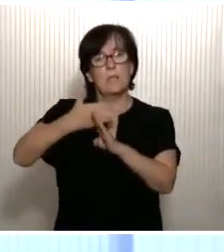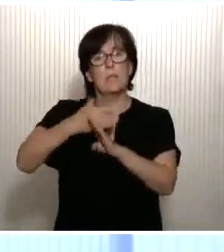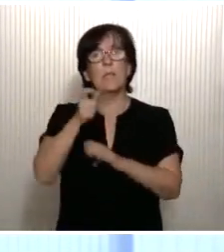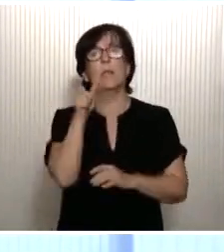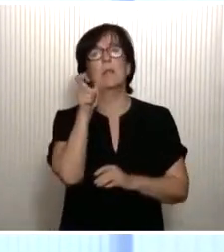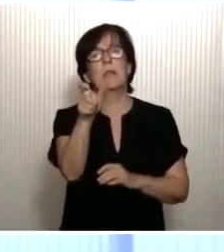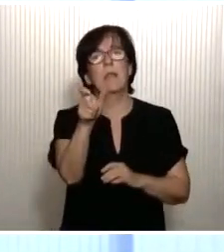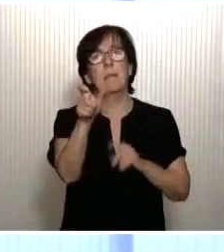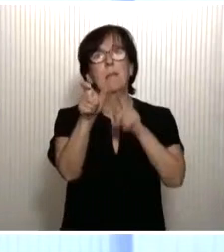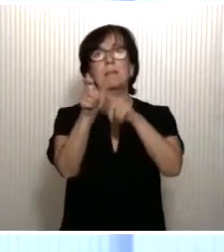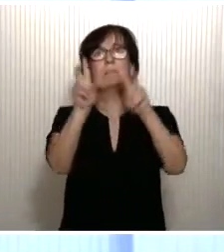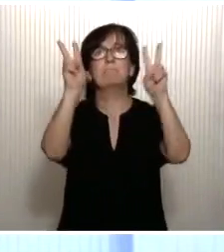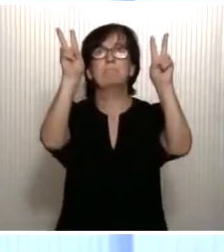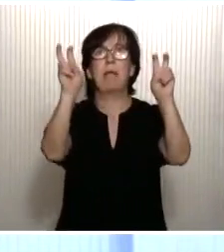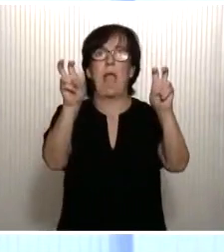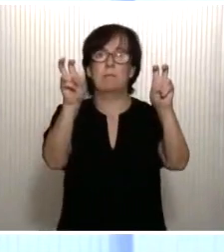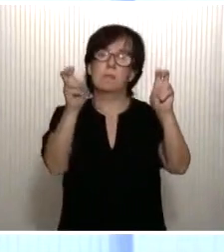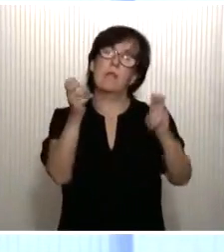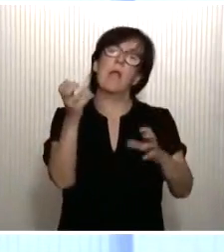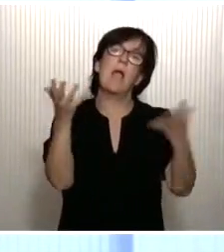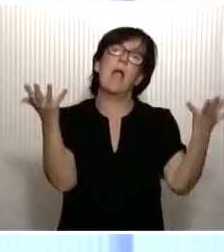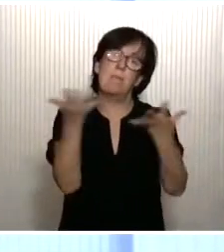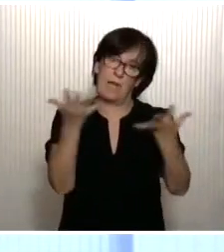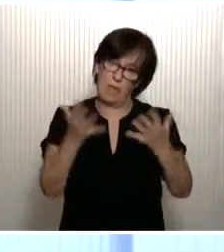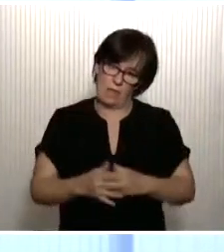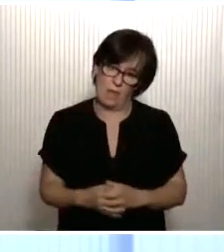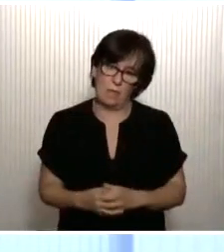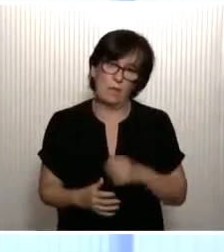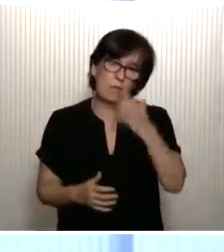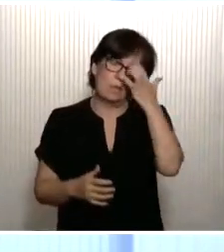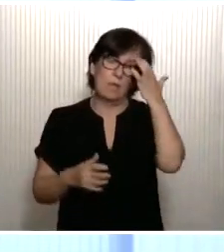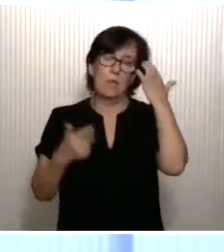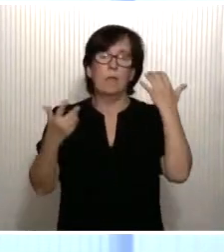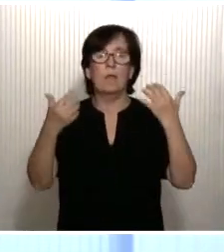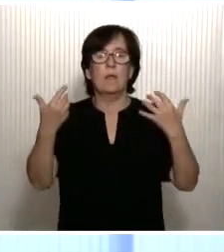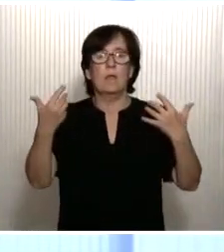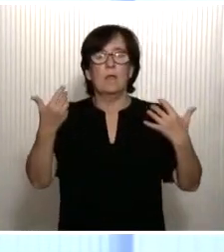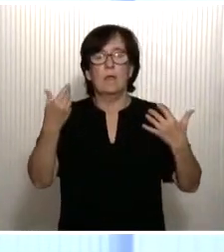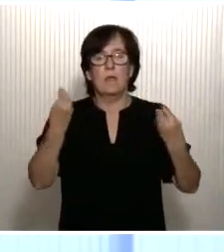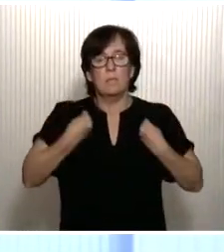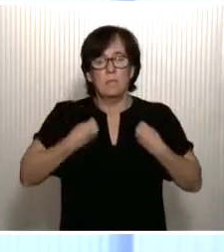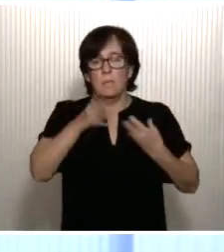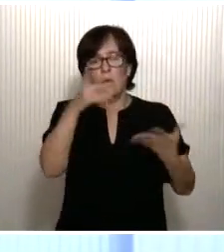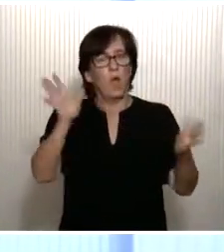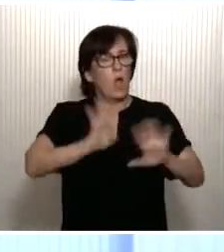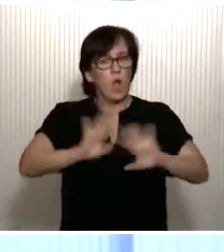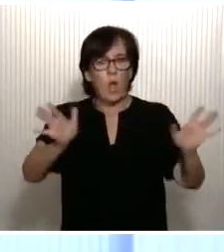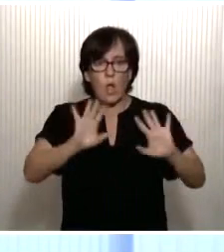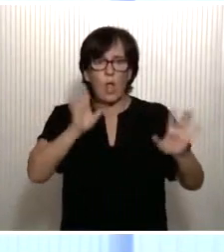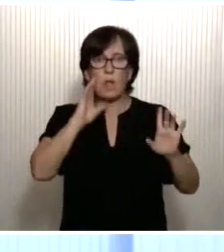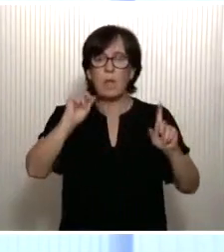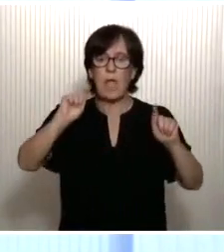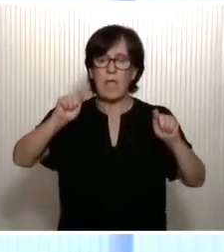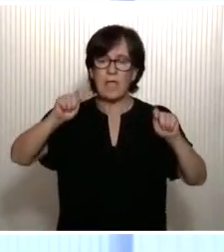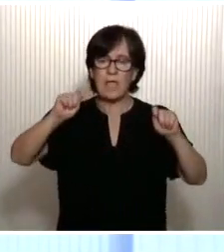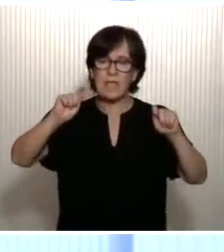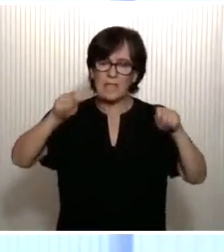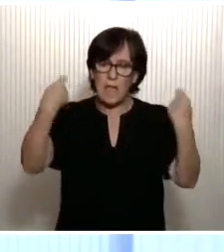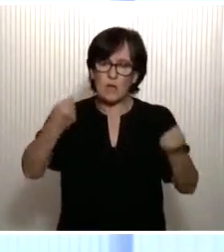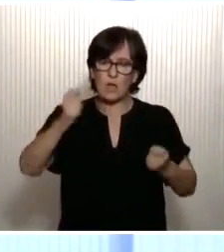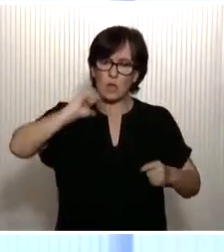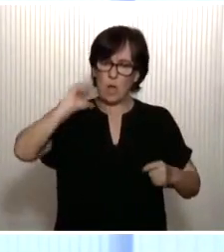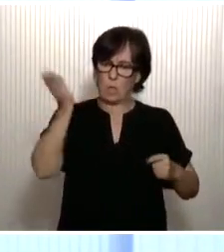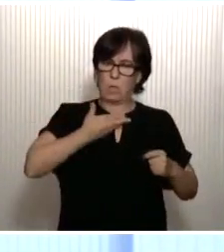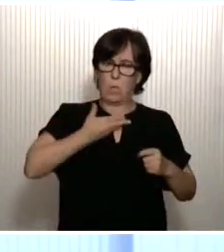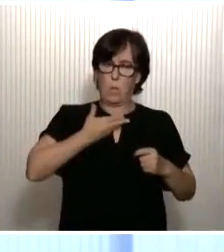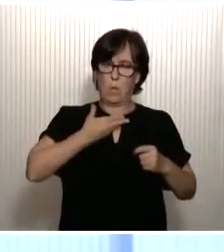emergencia. Hemos vivido lo terrible que puede llegar a ser el impacto de la naturaleza sobre nuestra salud y en